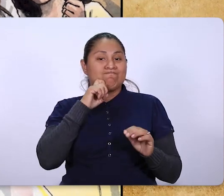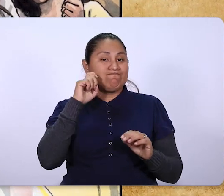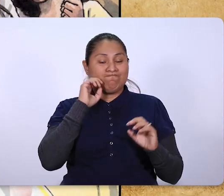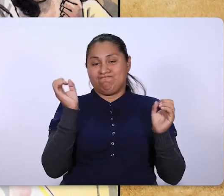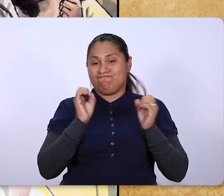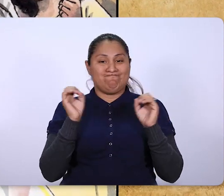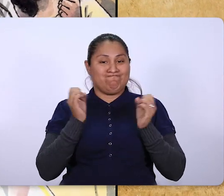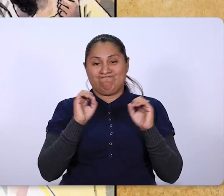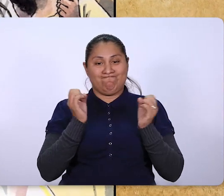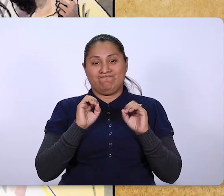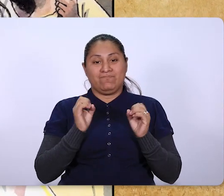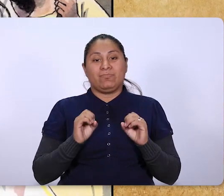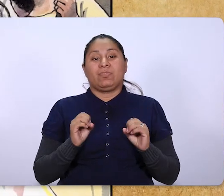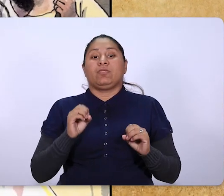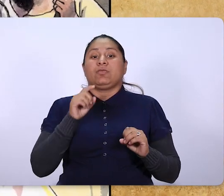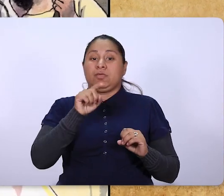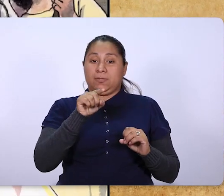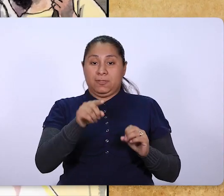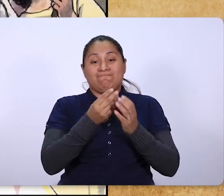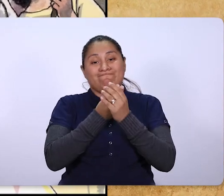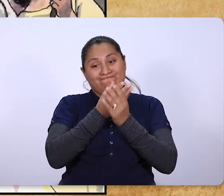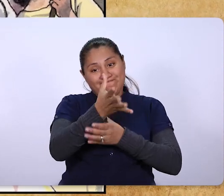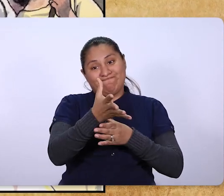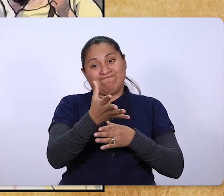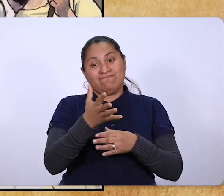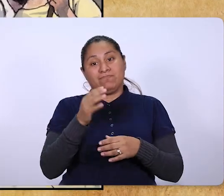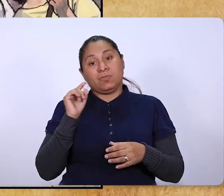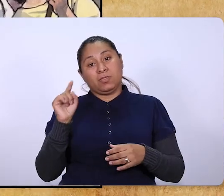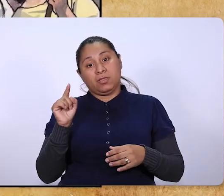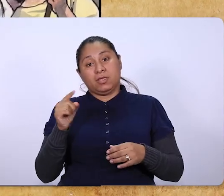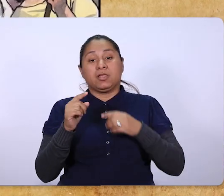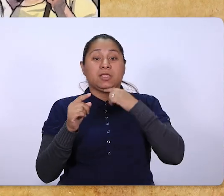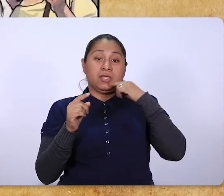su hijo, al que José puso por nombre Jesús.